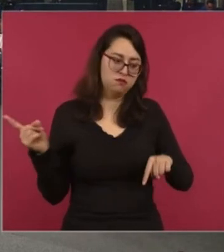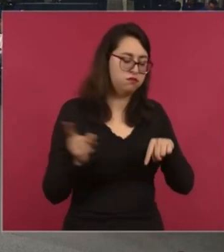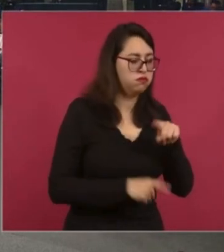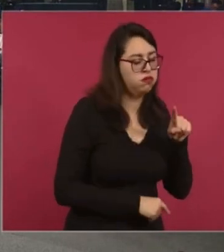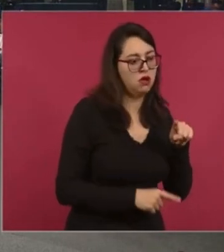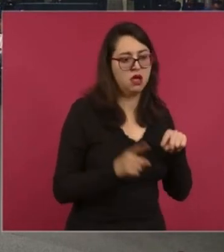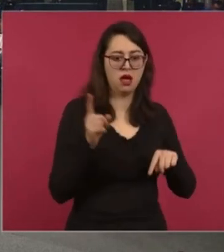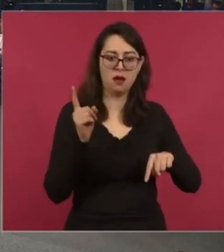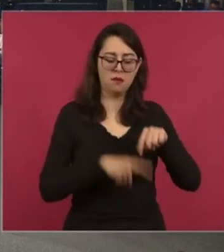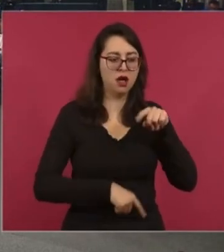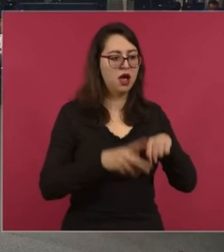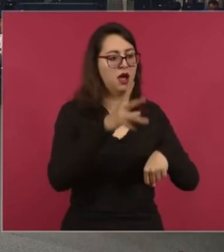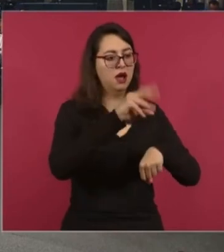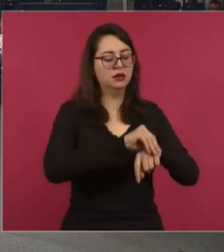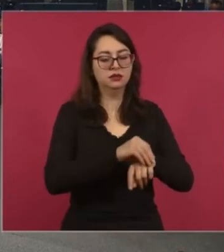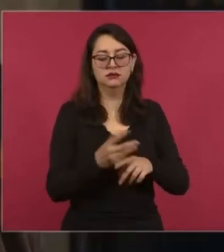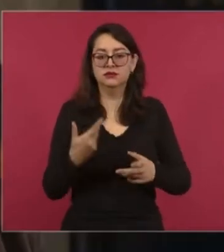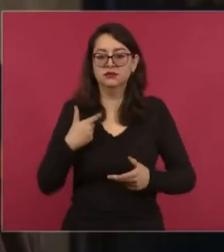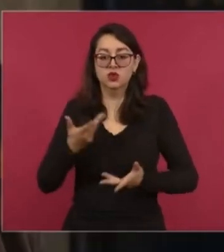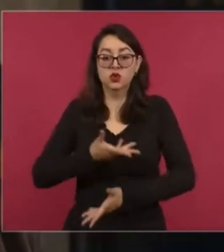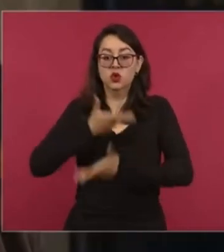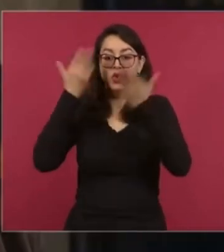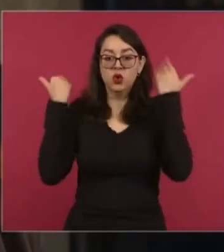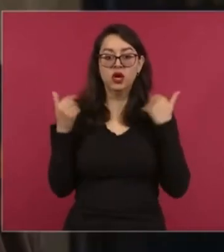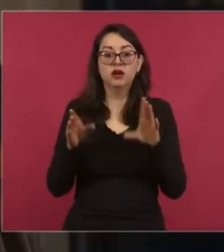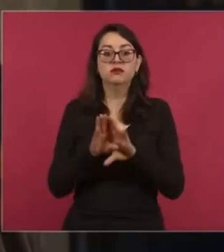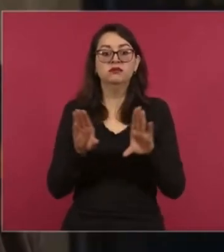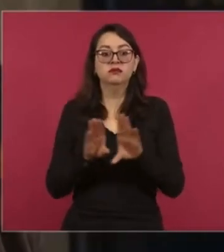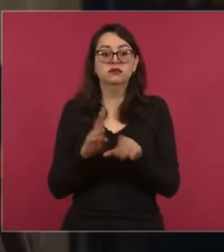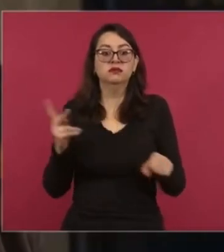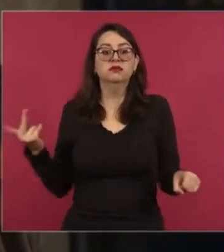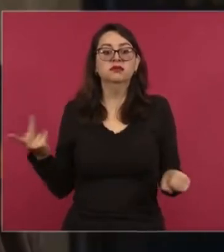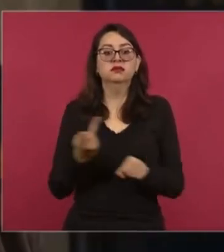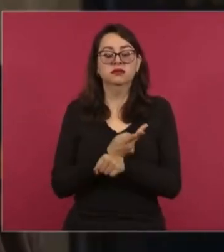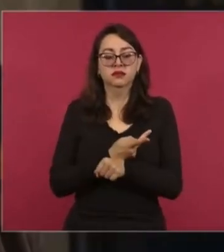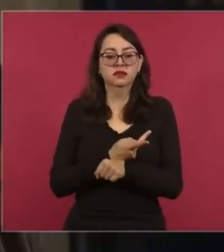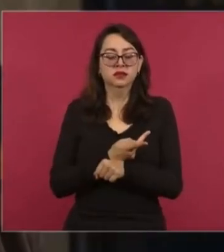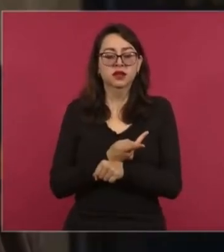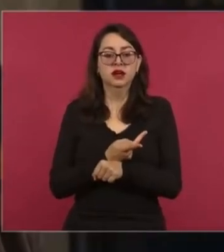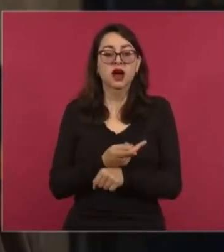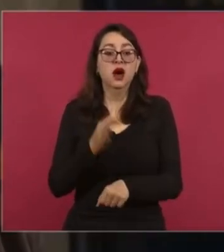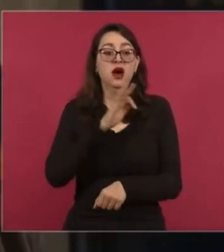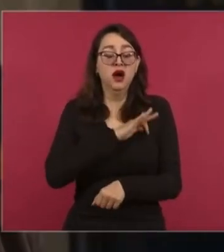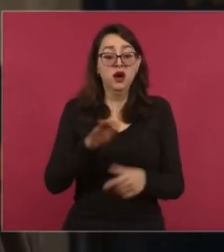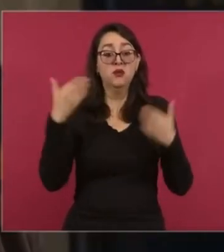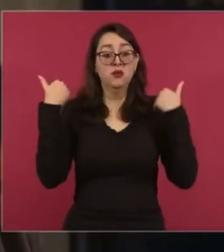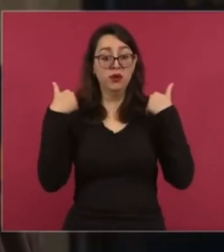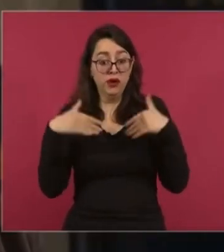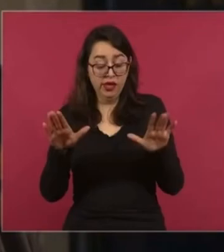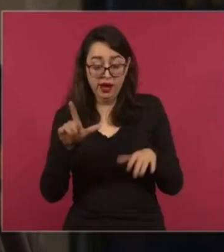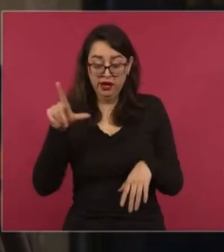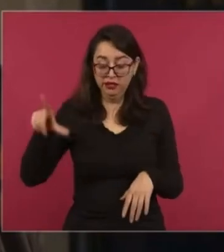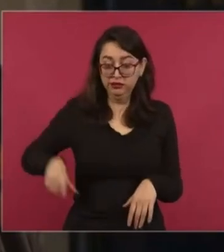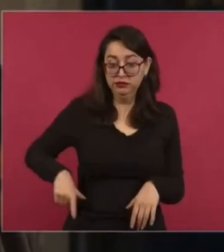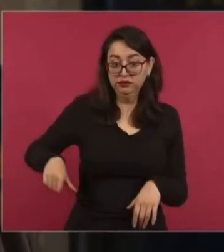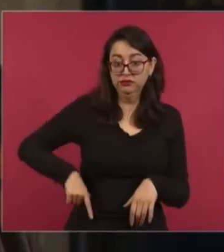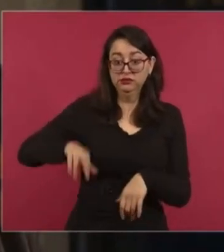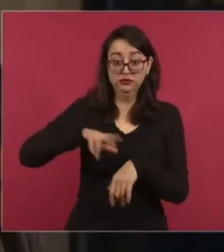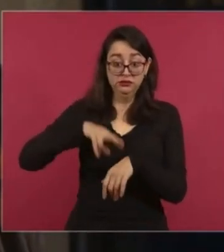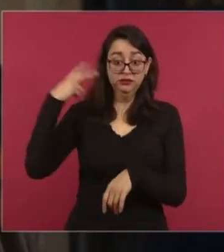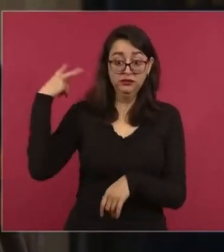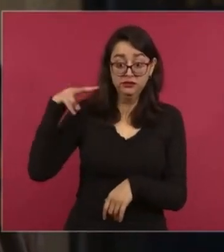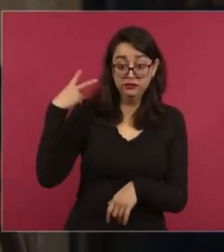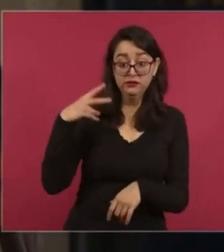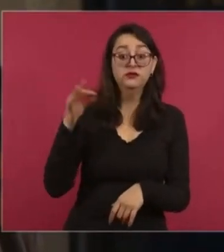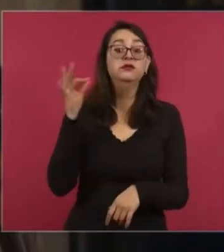no sé qué se pudiera hacer, presidente, para que hacer una reunión otra vez con el gobernador de Veracruz o con